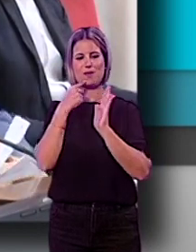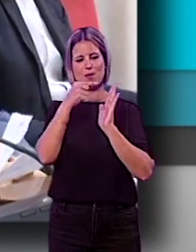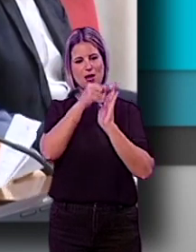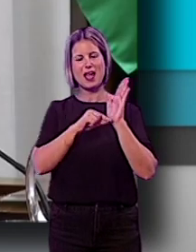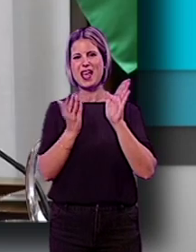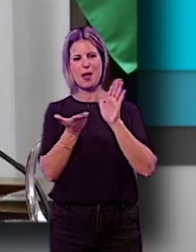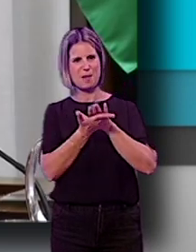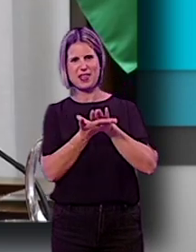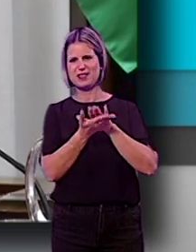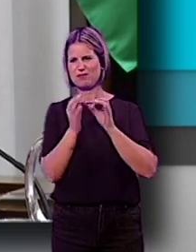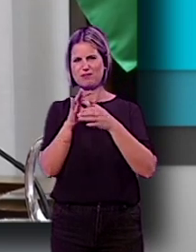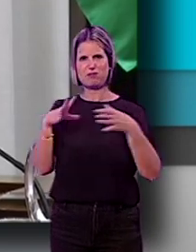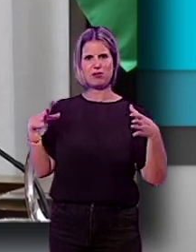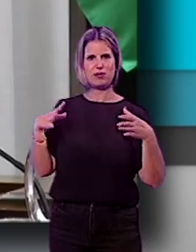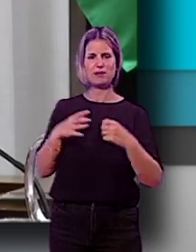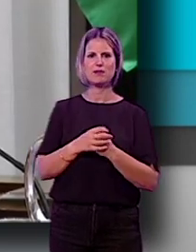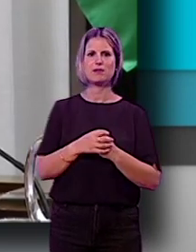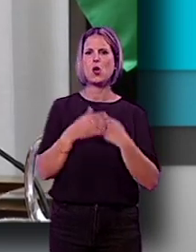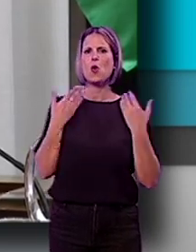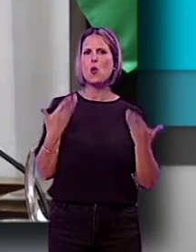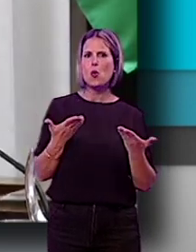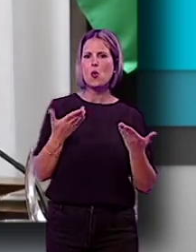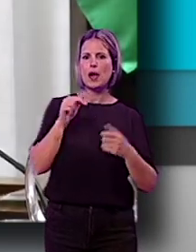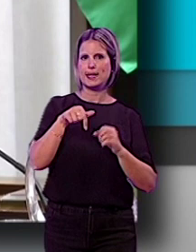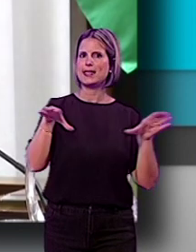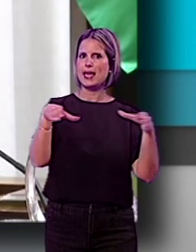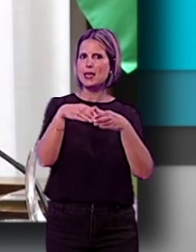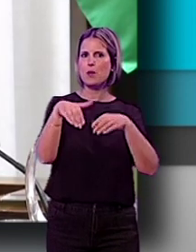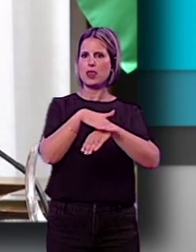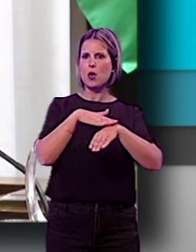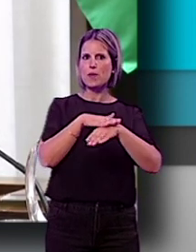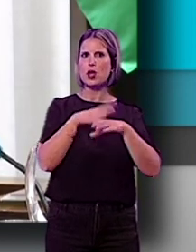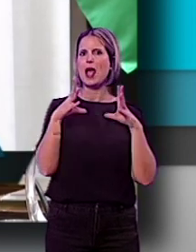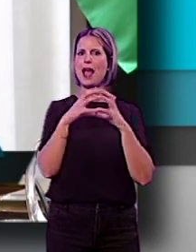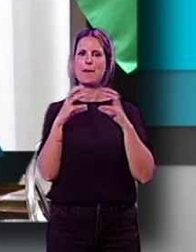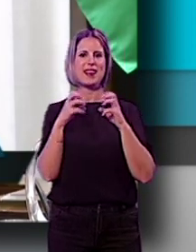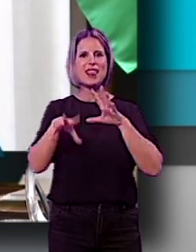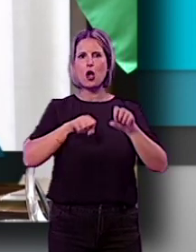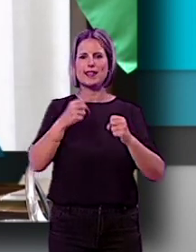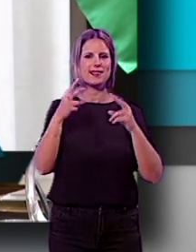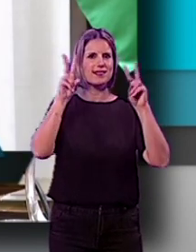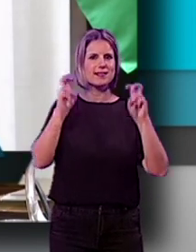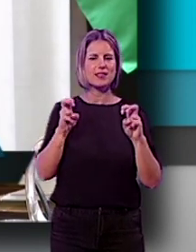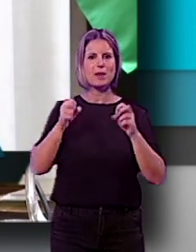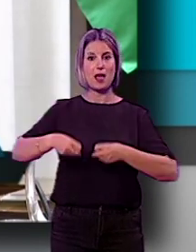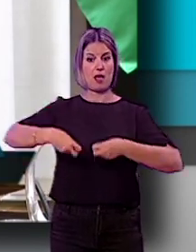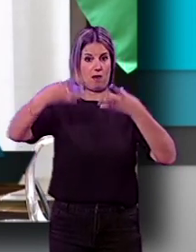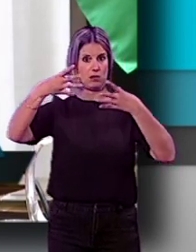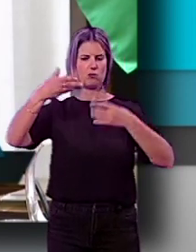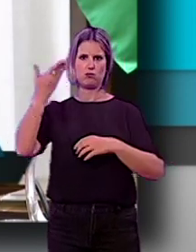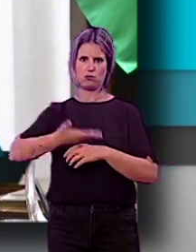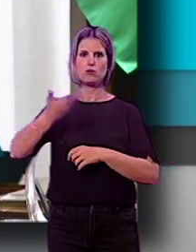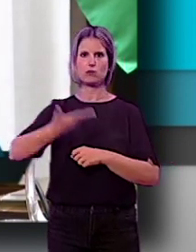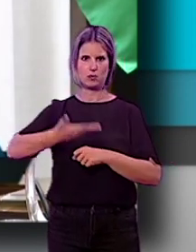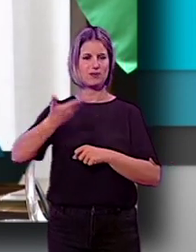el expediente. ¿Cuáles van a ser las ambiciones de este equipo de gobierno en relación a una infraestructura de este calado